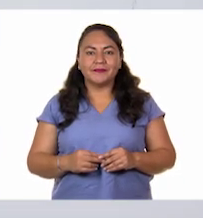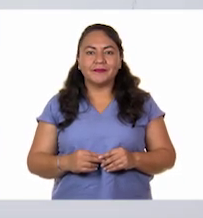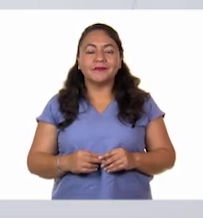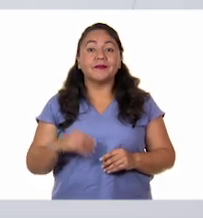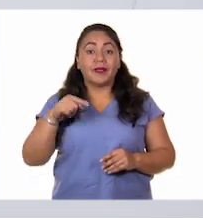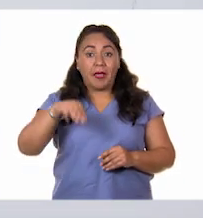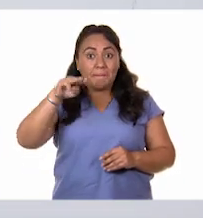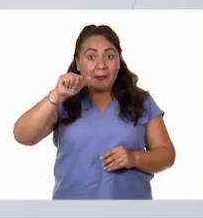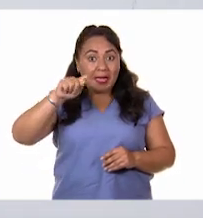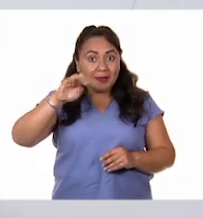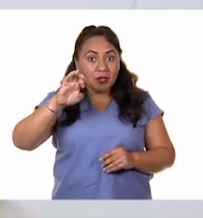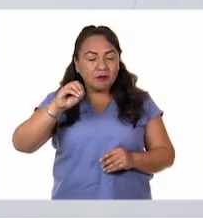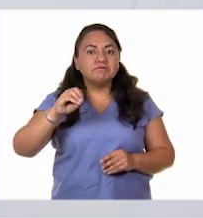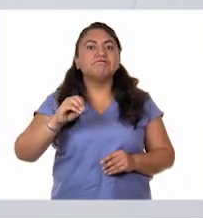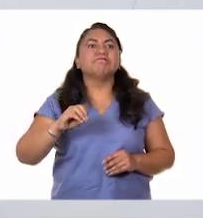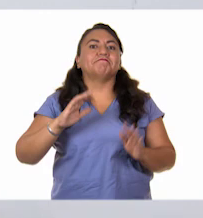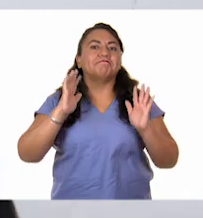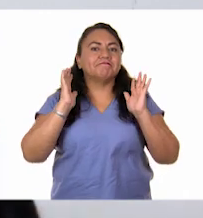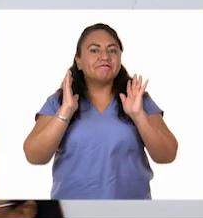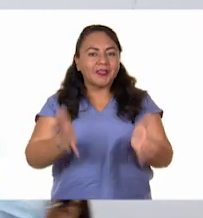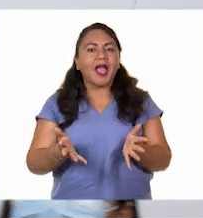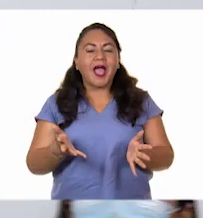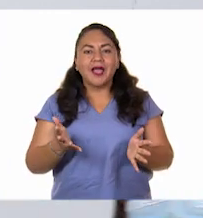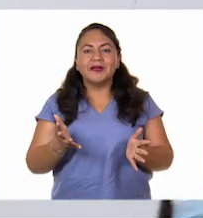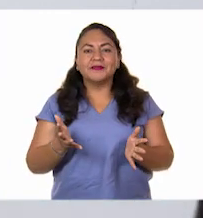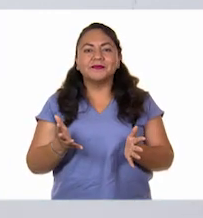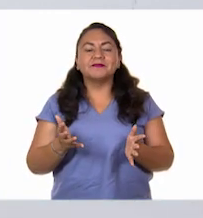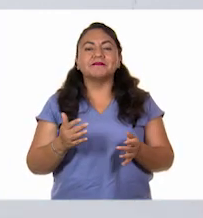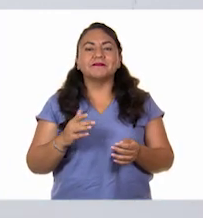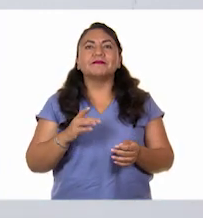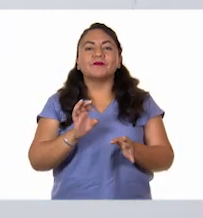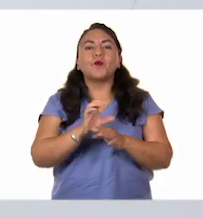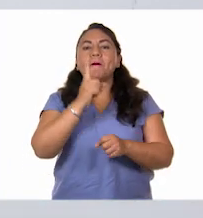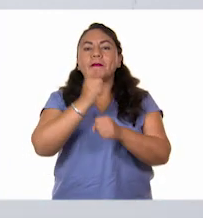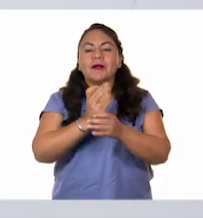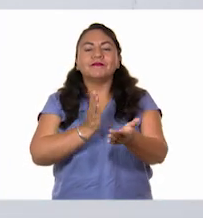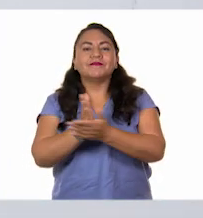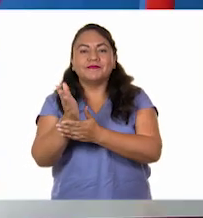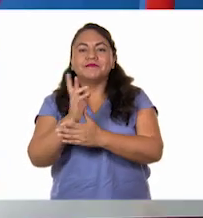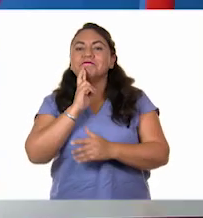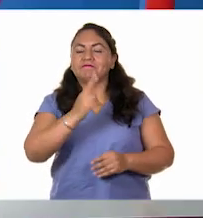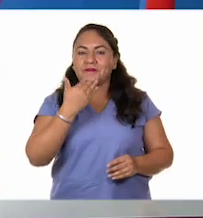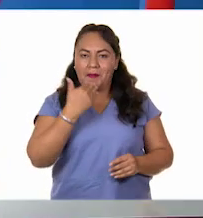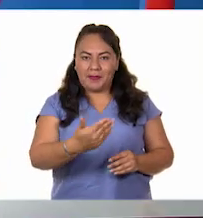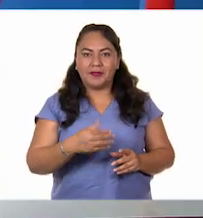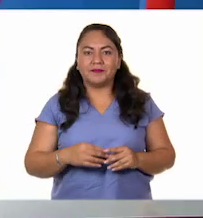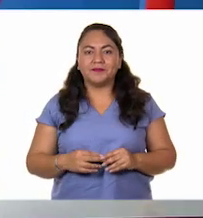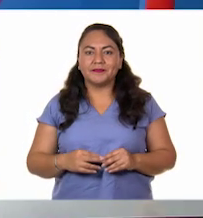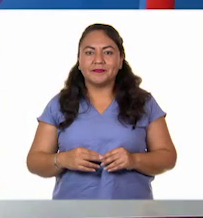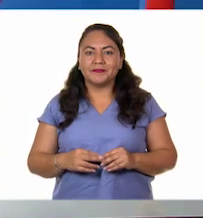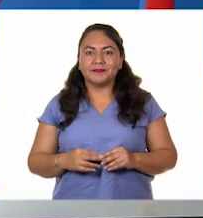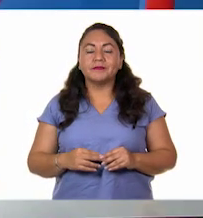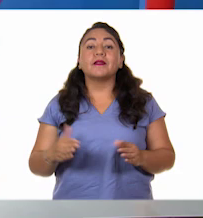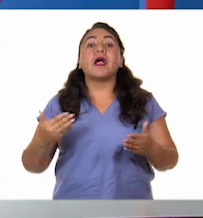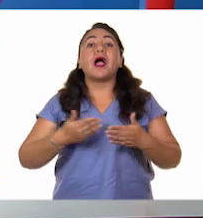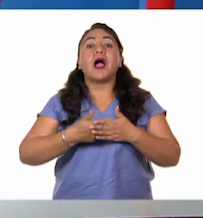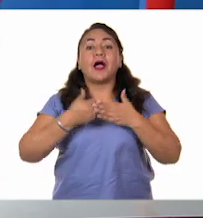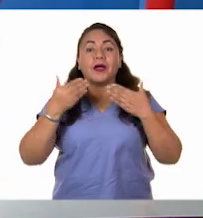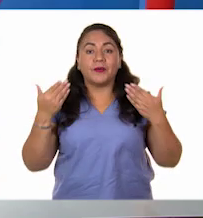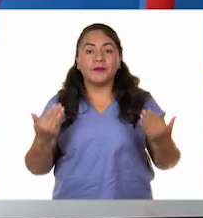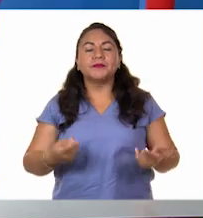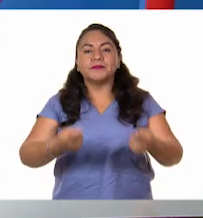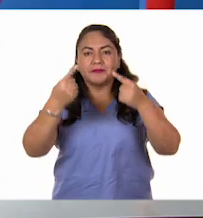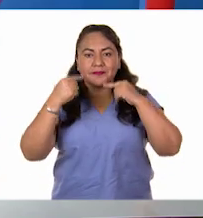Mateo ya llegó también a la primera base con su respuesta correcta. Vamos ahora